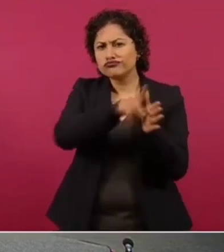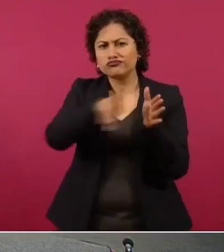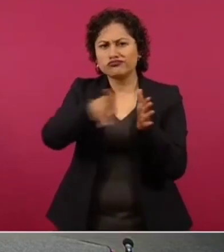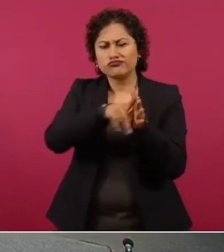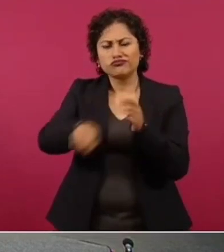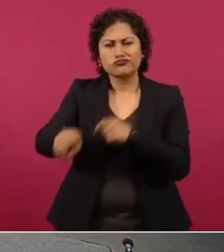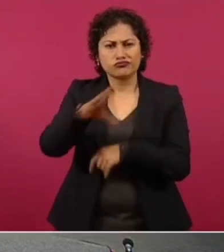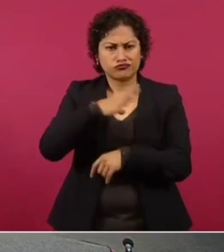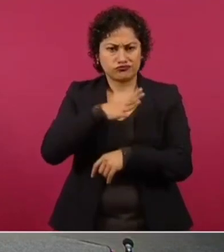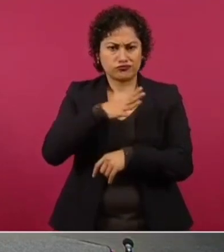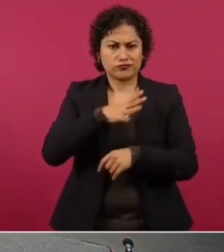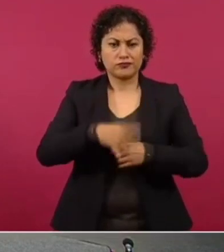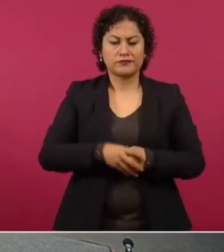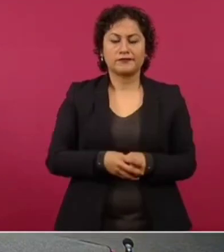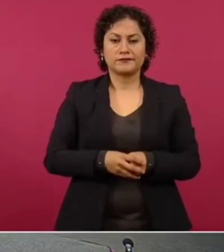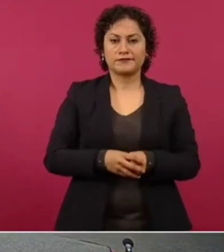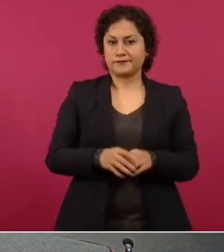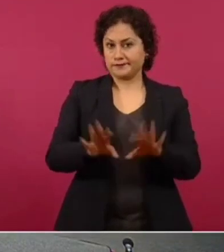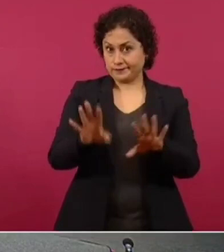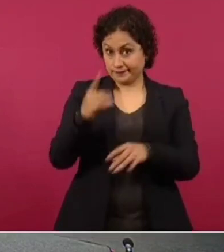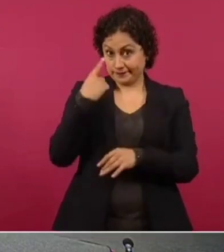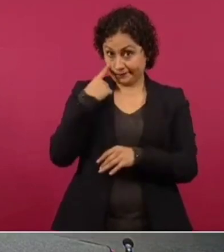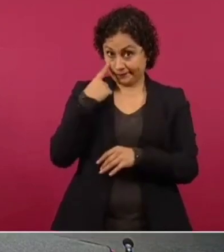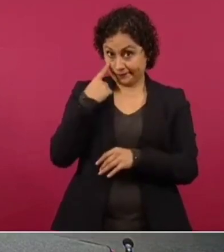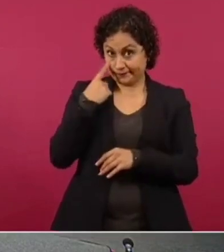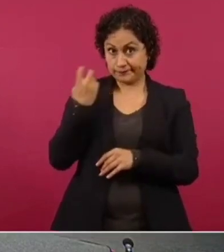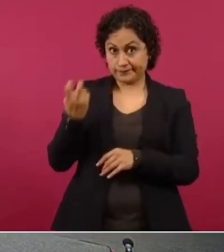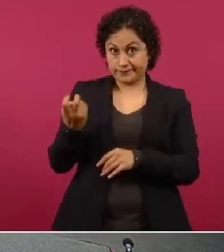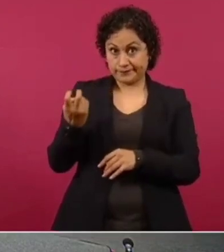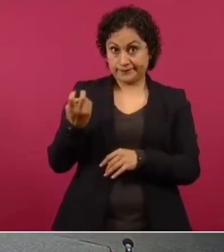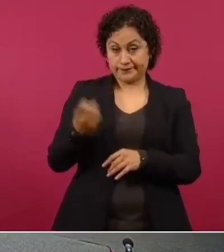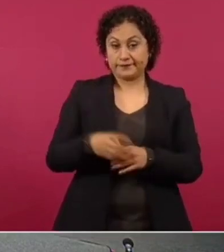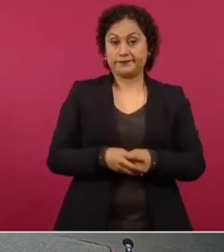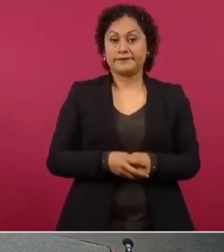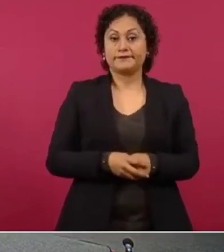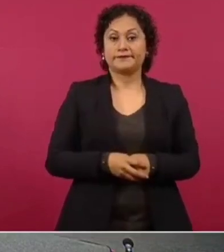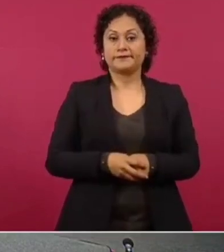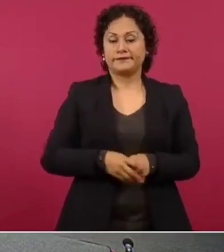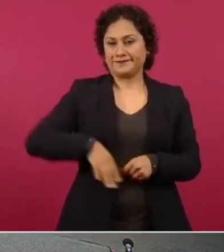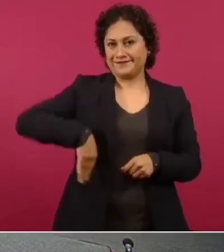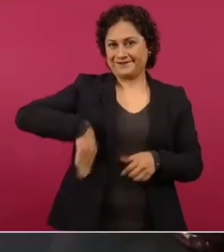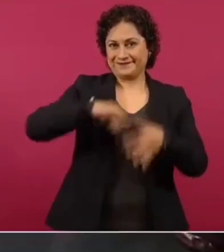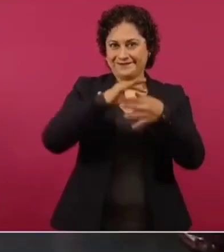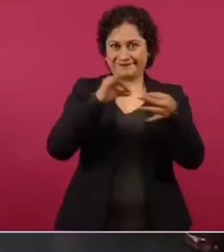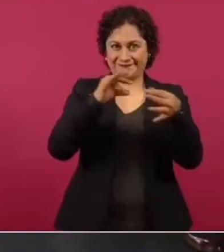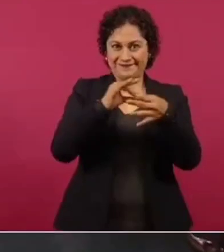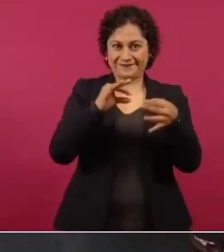No, pero miren la de ocho, de lo que estábamos hablando.